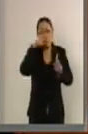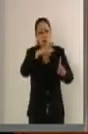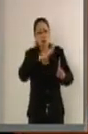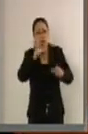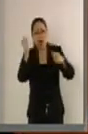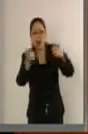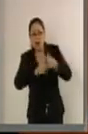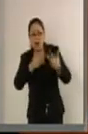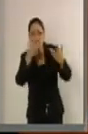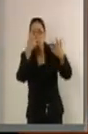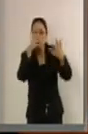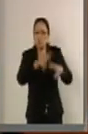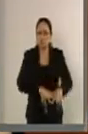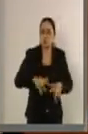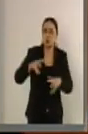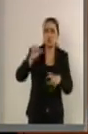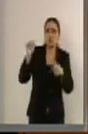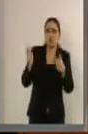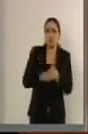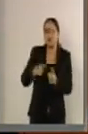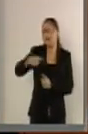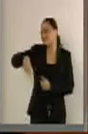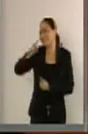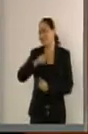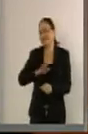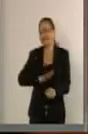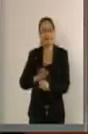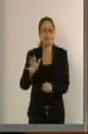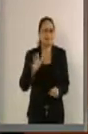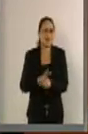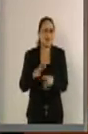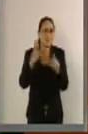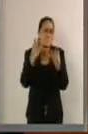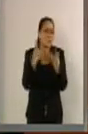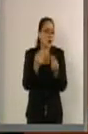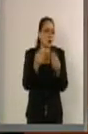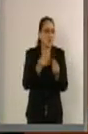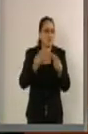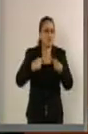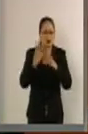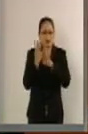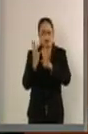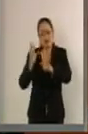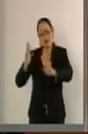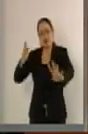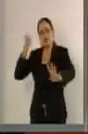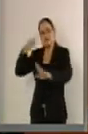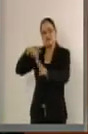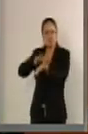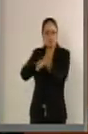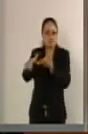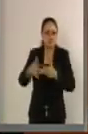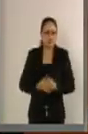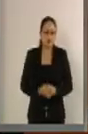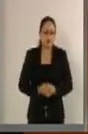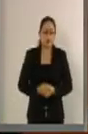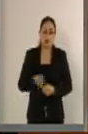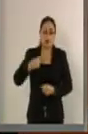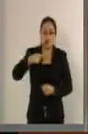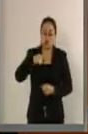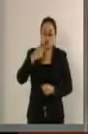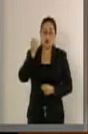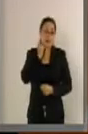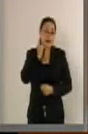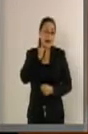miembros extiende cientos de manos para levantarlo. Como legisladora y